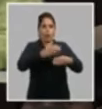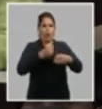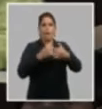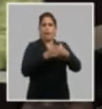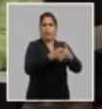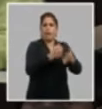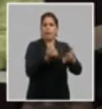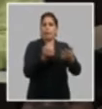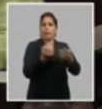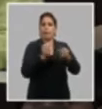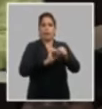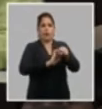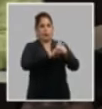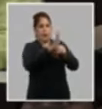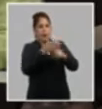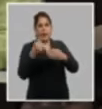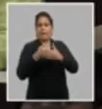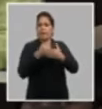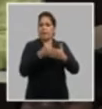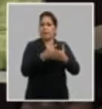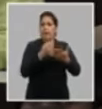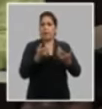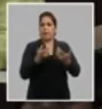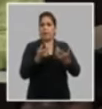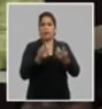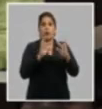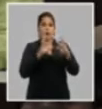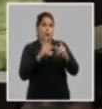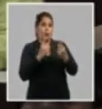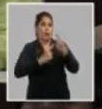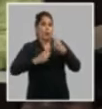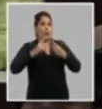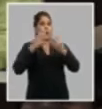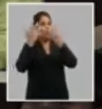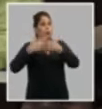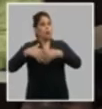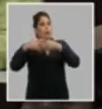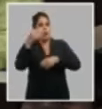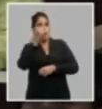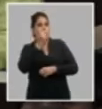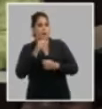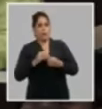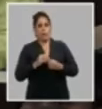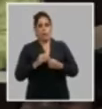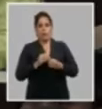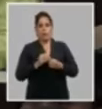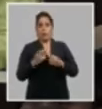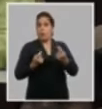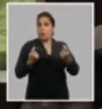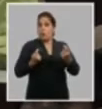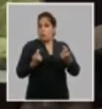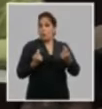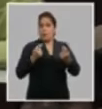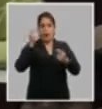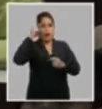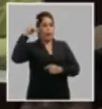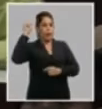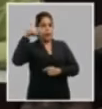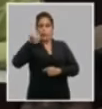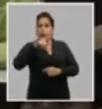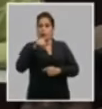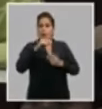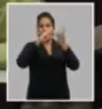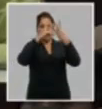en el enfrentamiento a la COVID en el enfrentamiento a la subversión en la producción de alimentos en el combate y la lucha ideológica